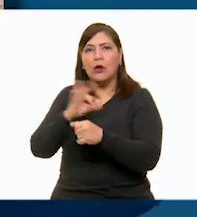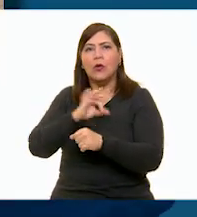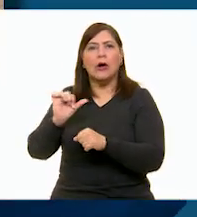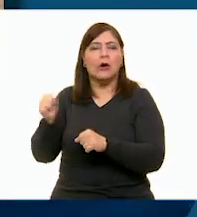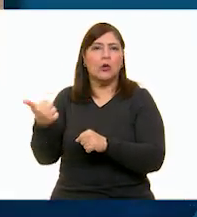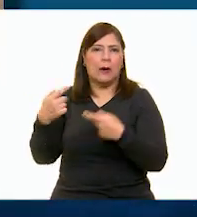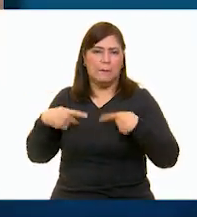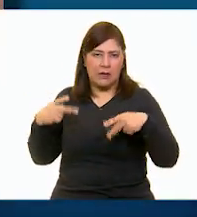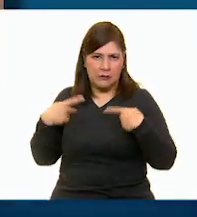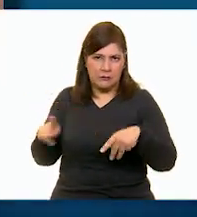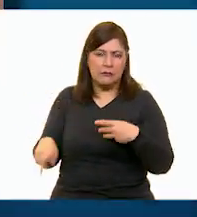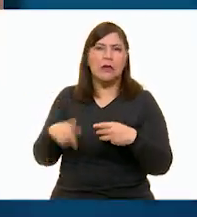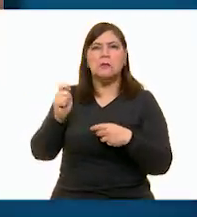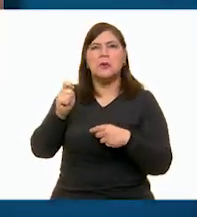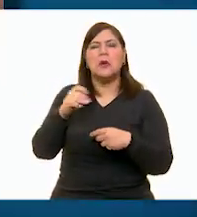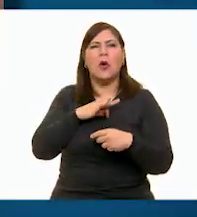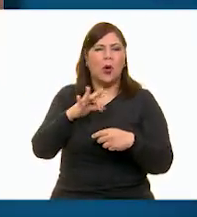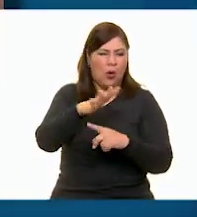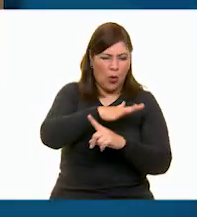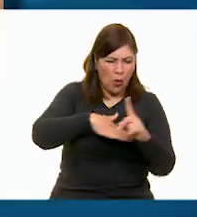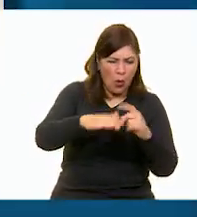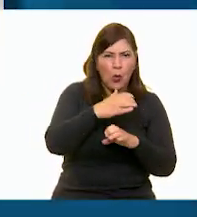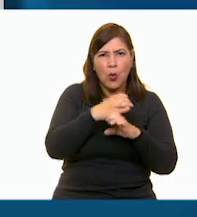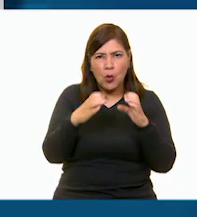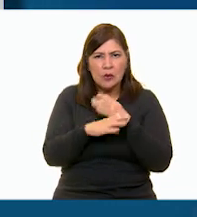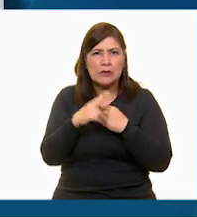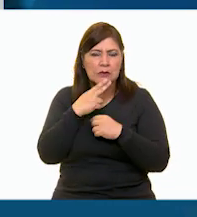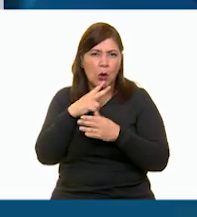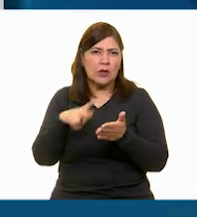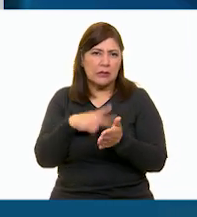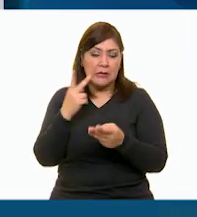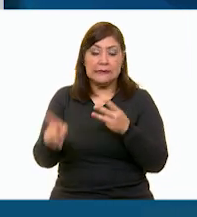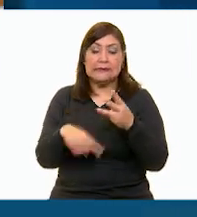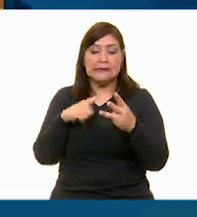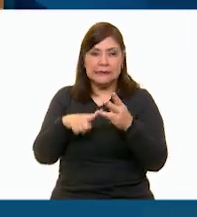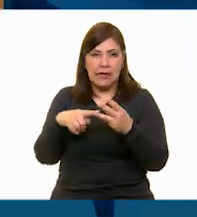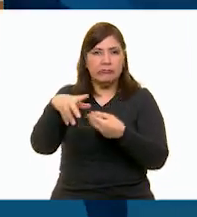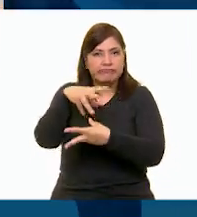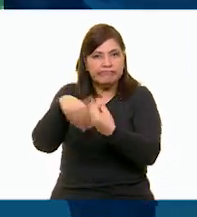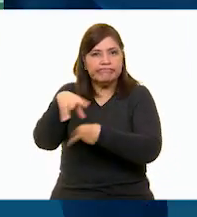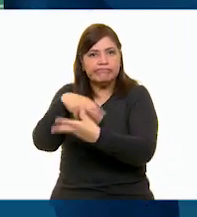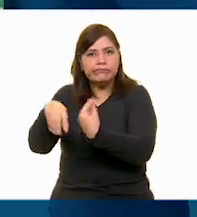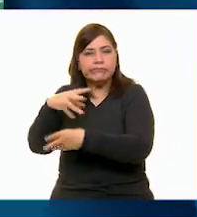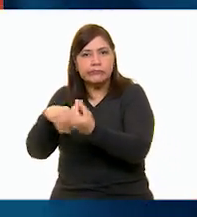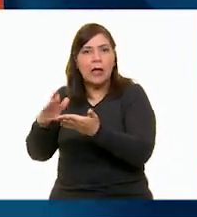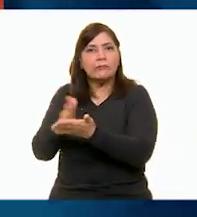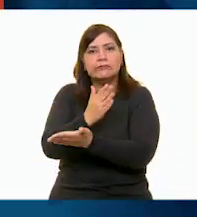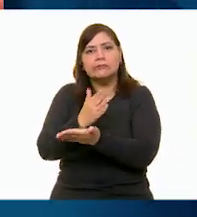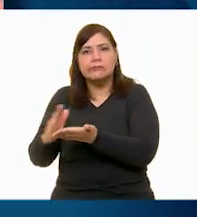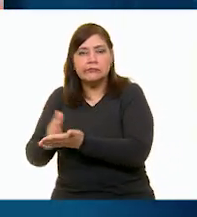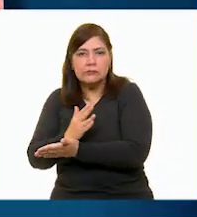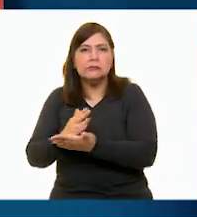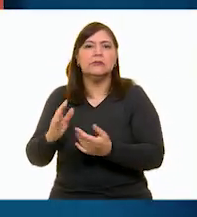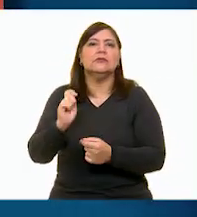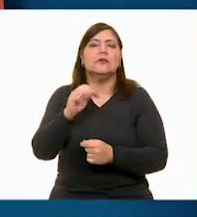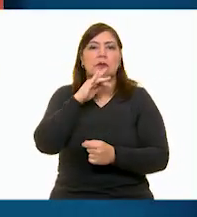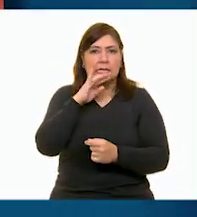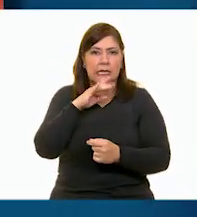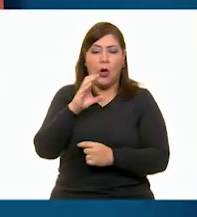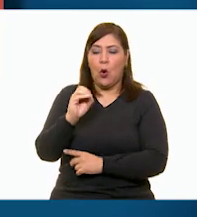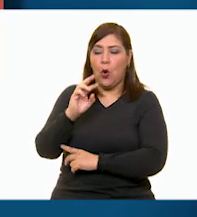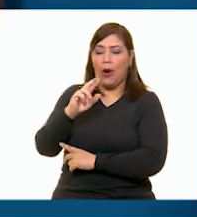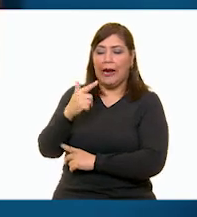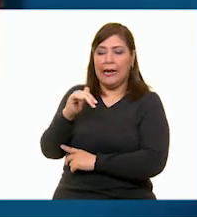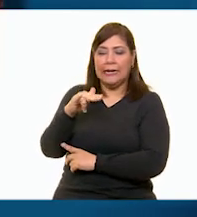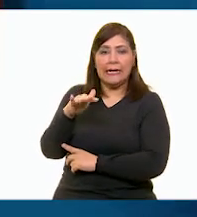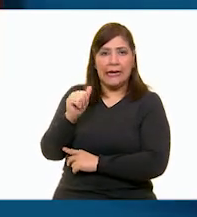Vuelve a utilizar los productos que te rodean. Recicla y separa la basura. La orgánica sirve para hacer